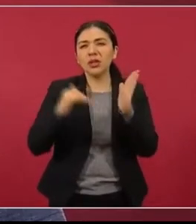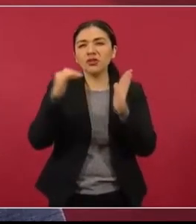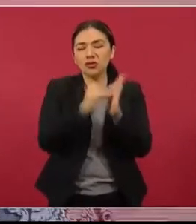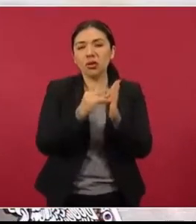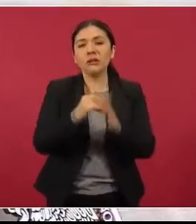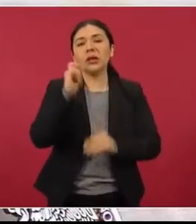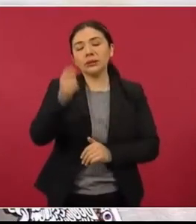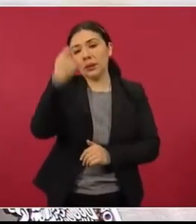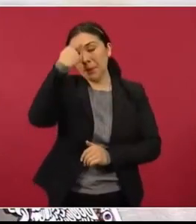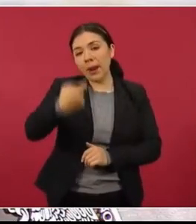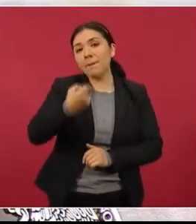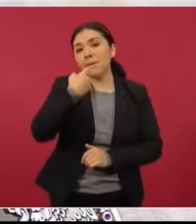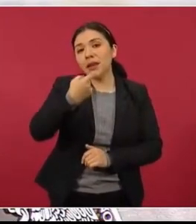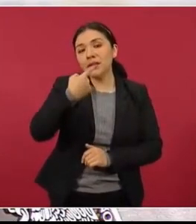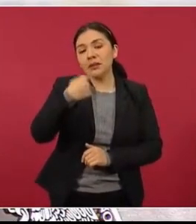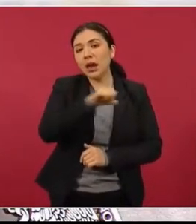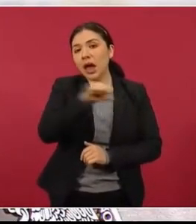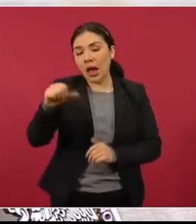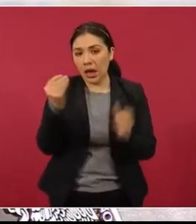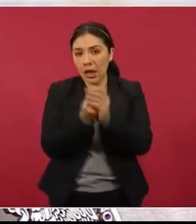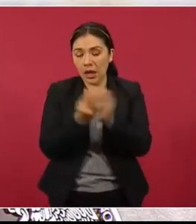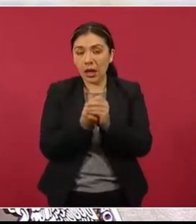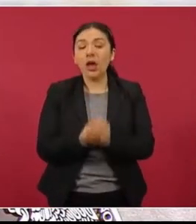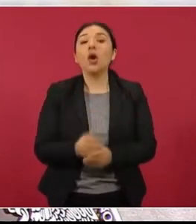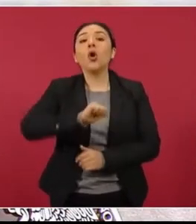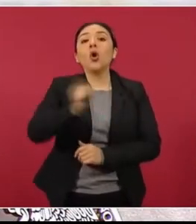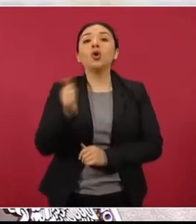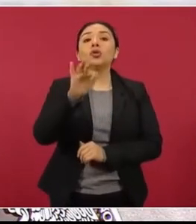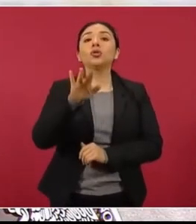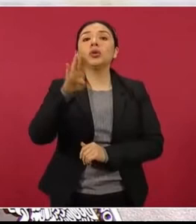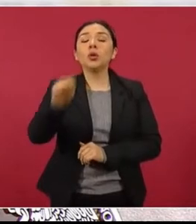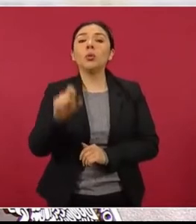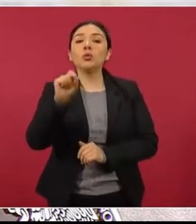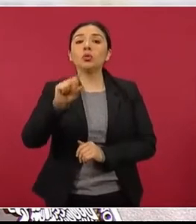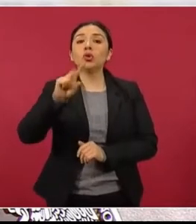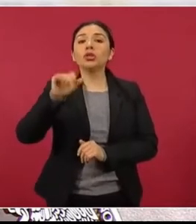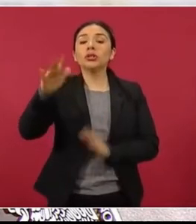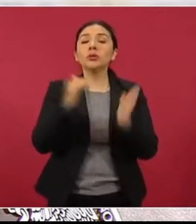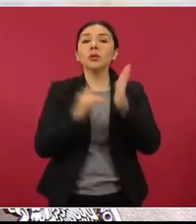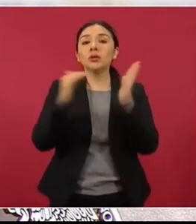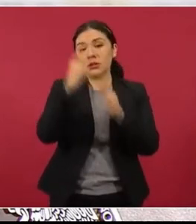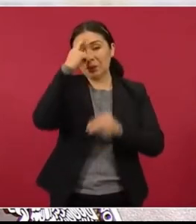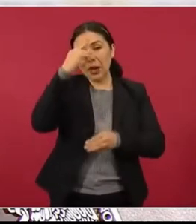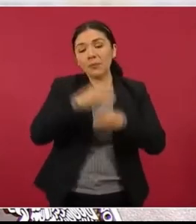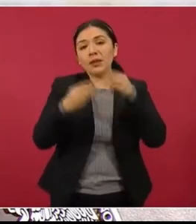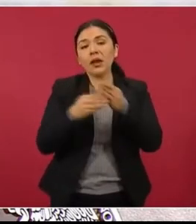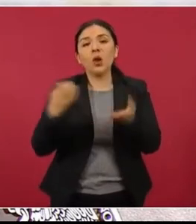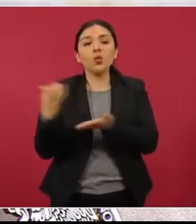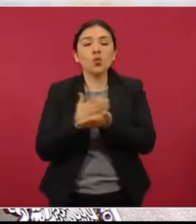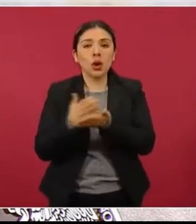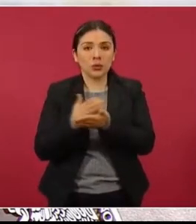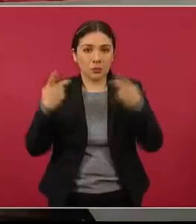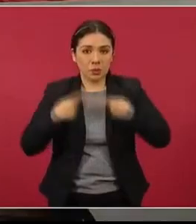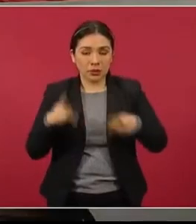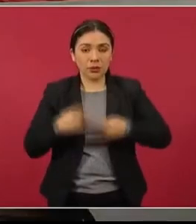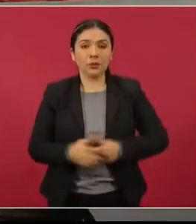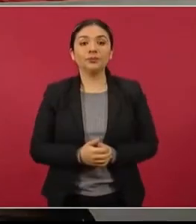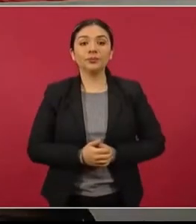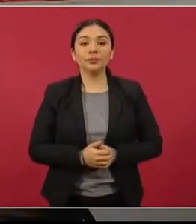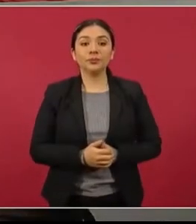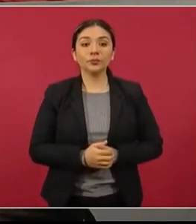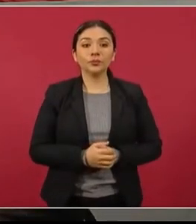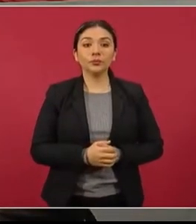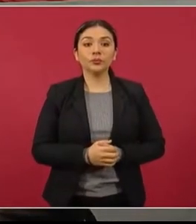de medicamentos y 59.85 millones de material de curación. En la siguiente,